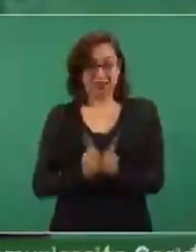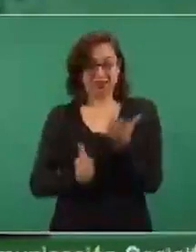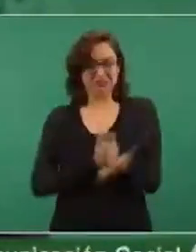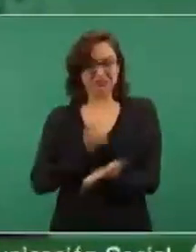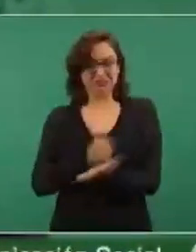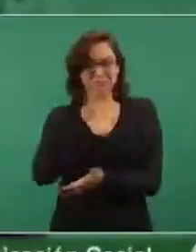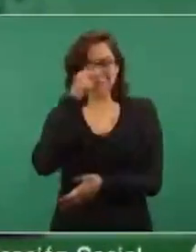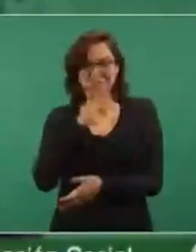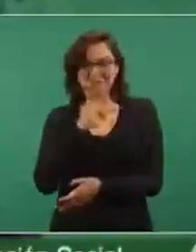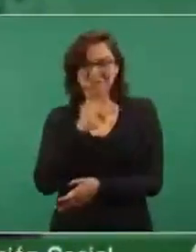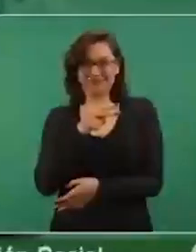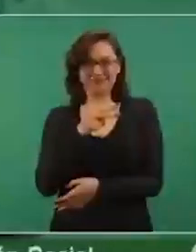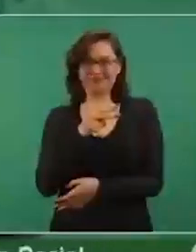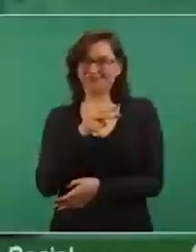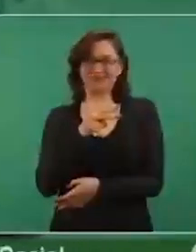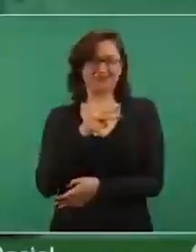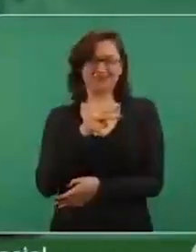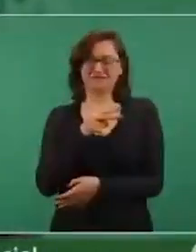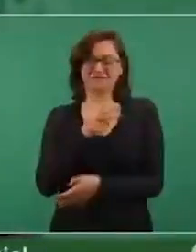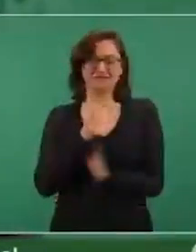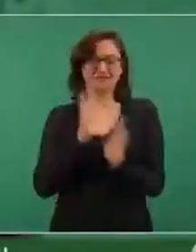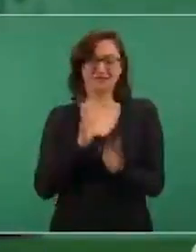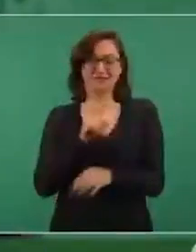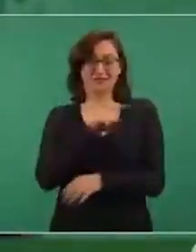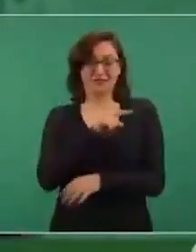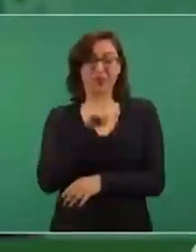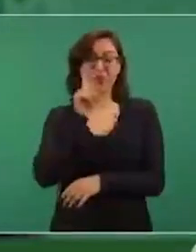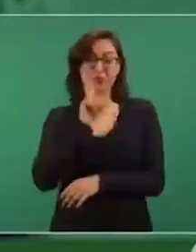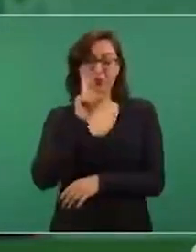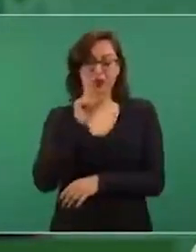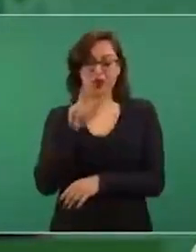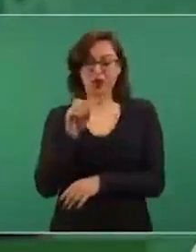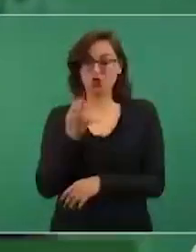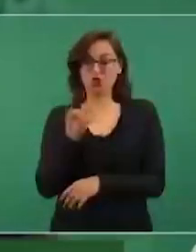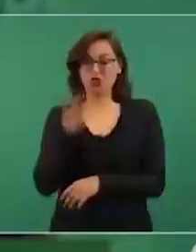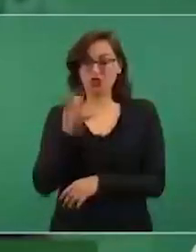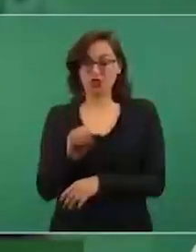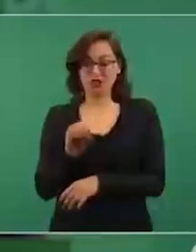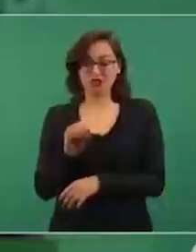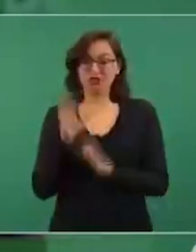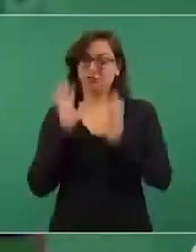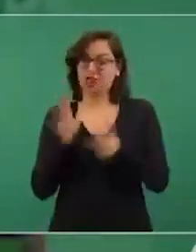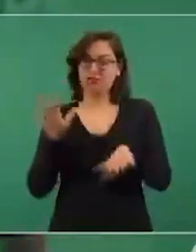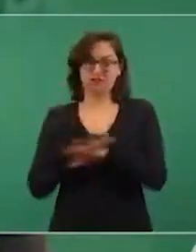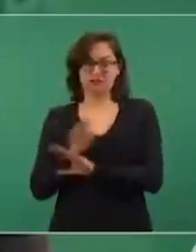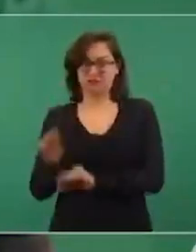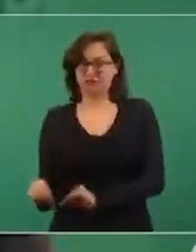Rocío, que es secretaria de Energía, despacha desde Villahermosa.